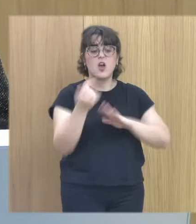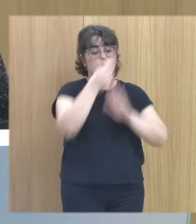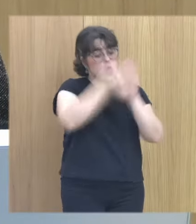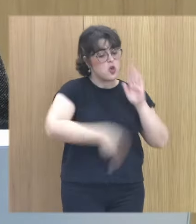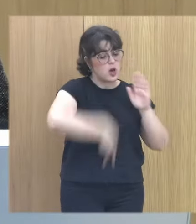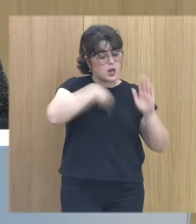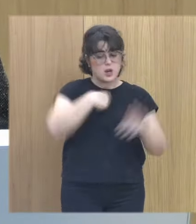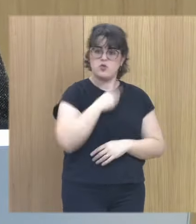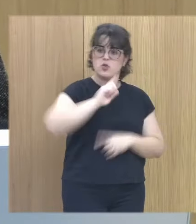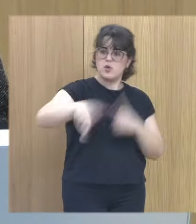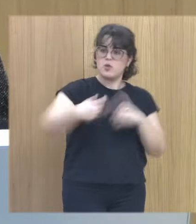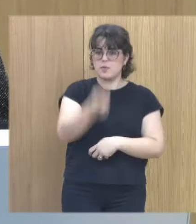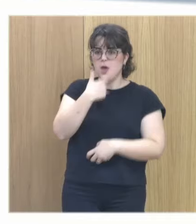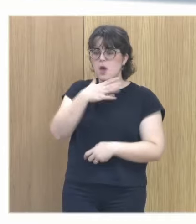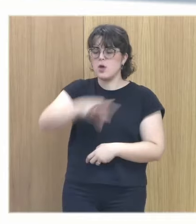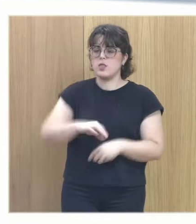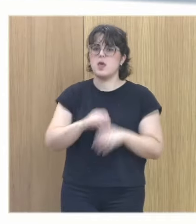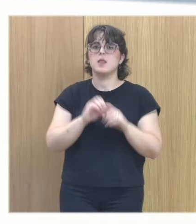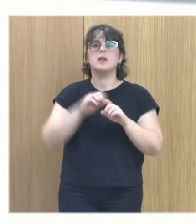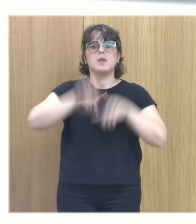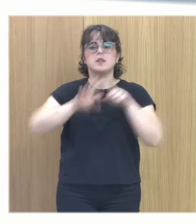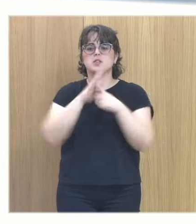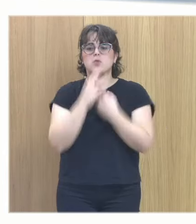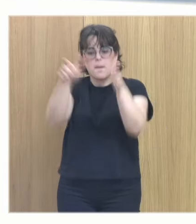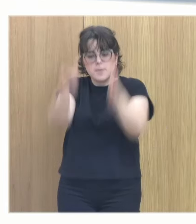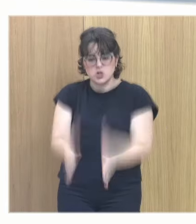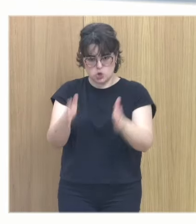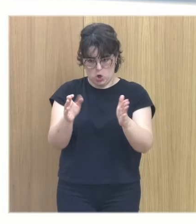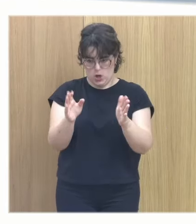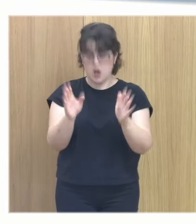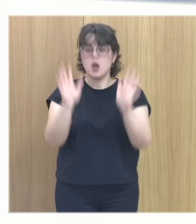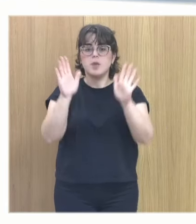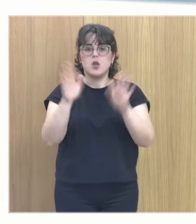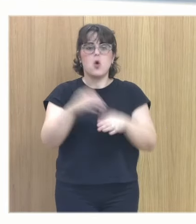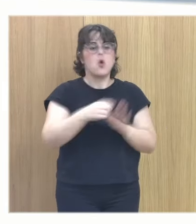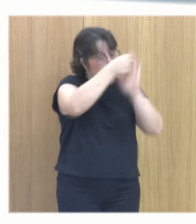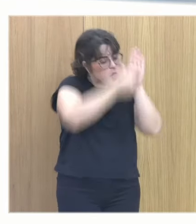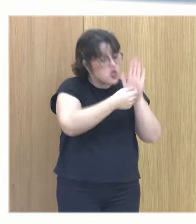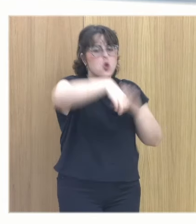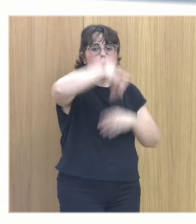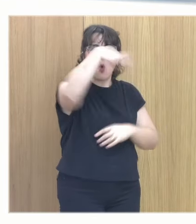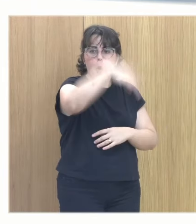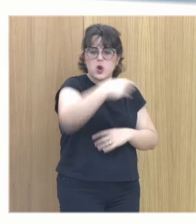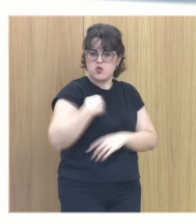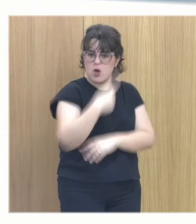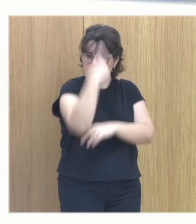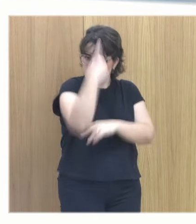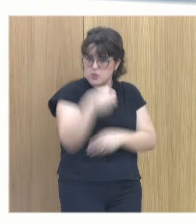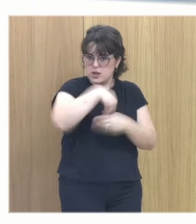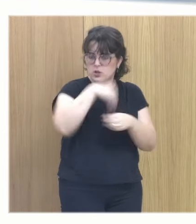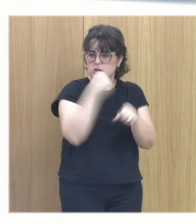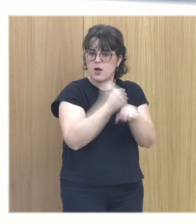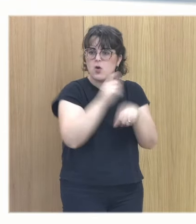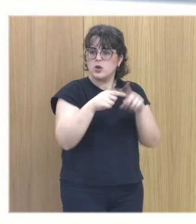tengo luego puedo poner medicación en un cuadro concreto en concreto pero la única medicación o sea la única condición general que yo tengo en mi trabajo para